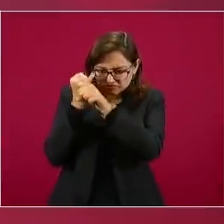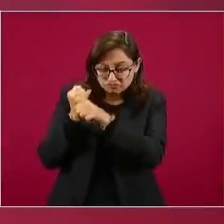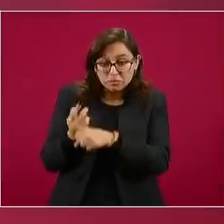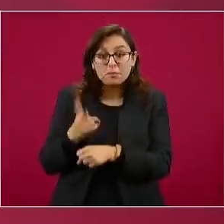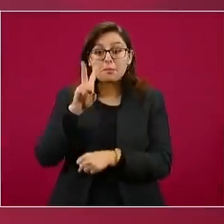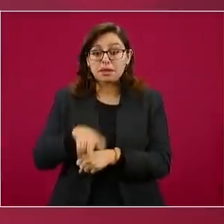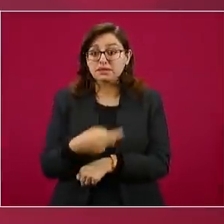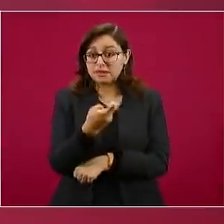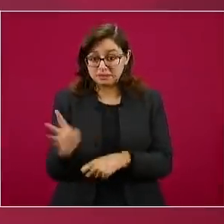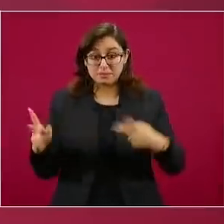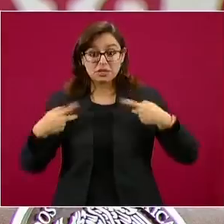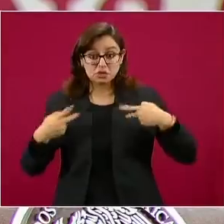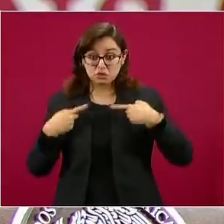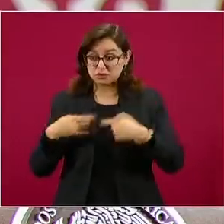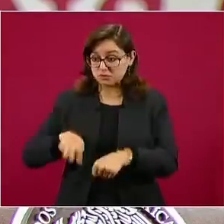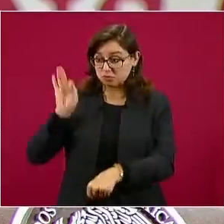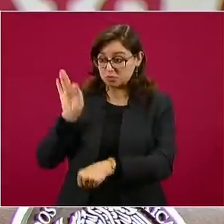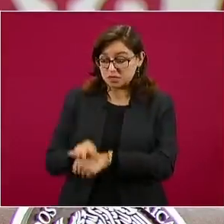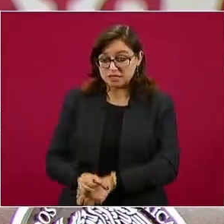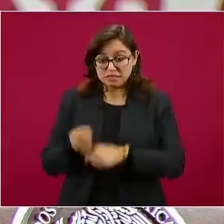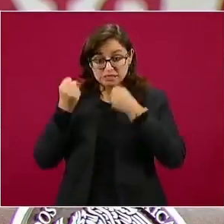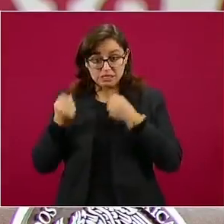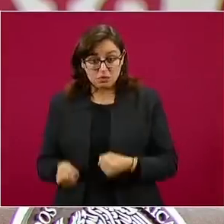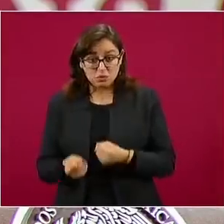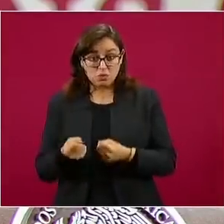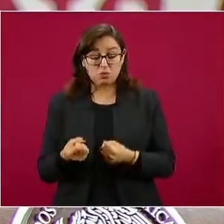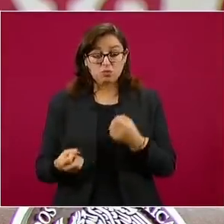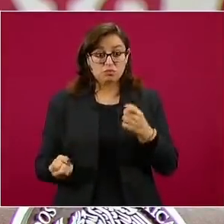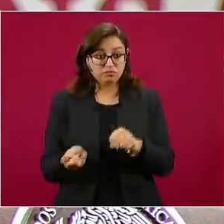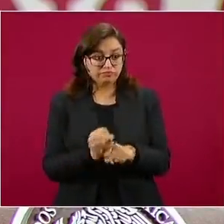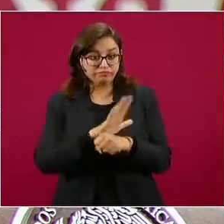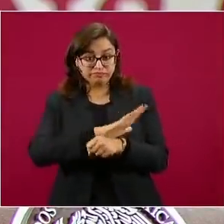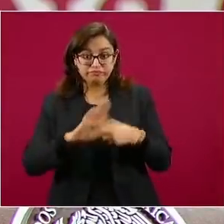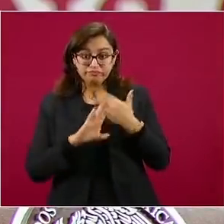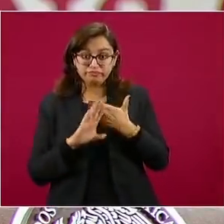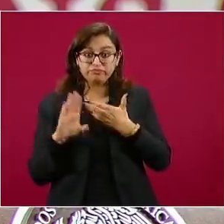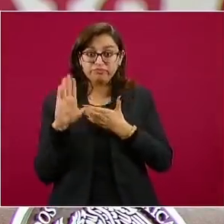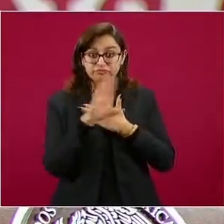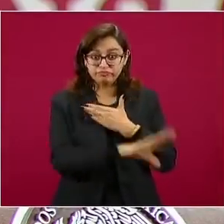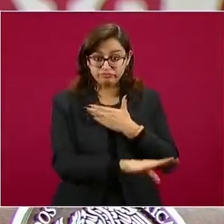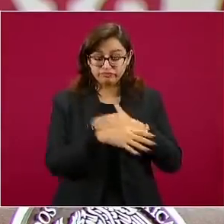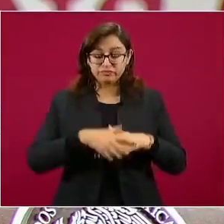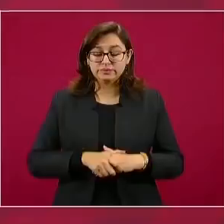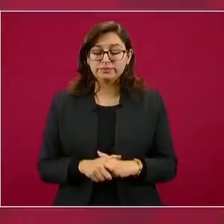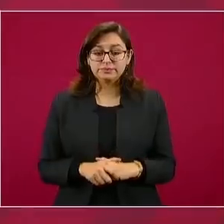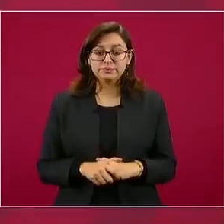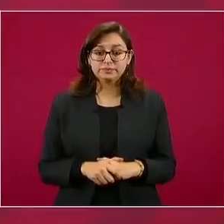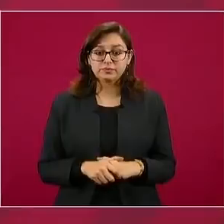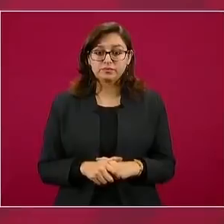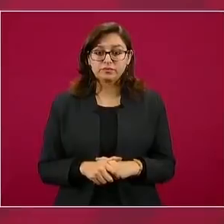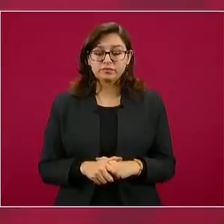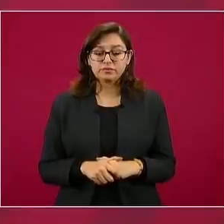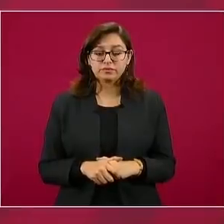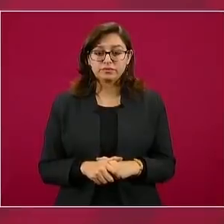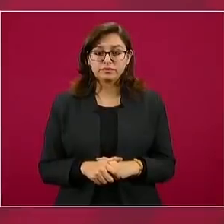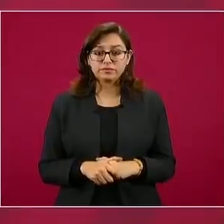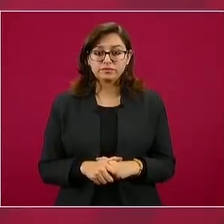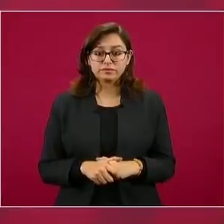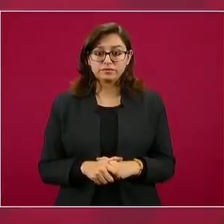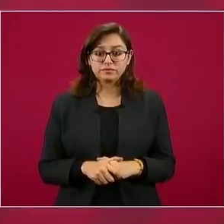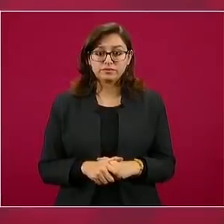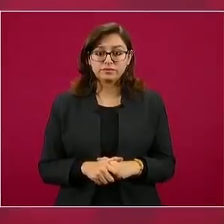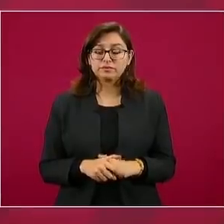inmunogenicidad de la vacuna recombinante contra el nuevo coronavirus, vector de adenovirus tipo 5, en adultos